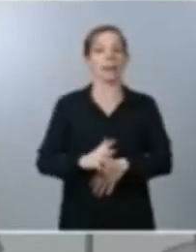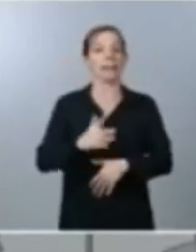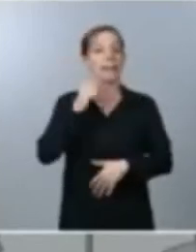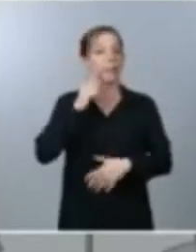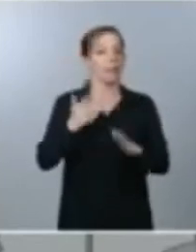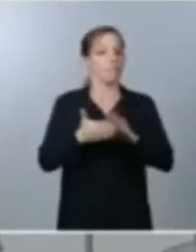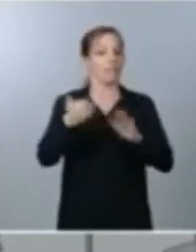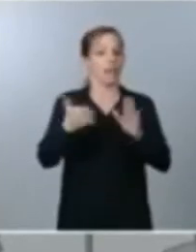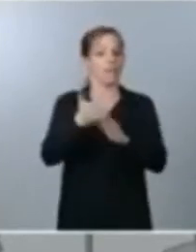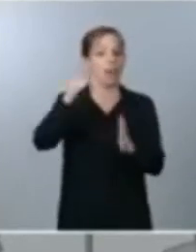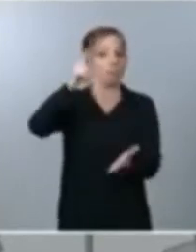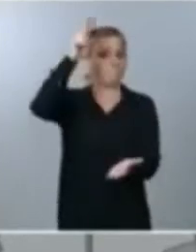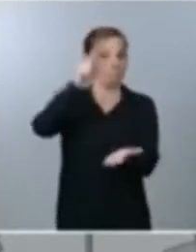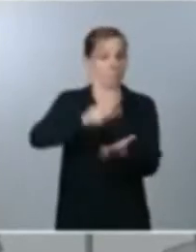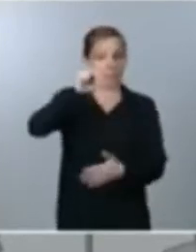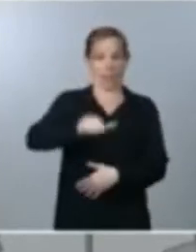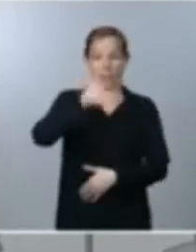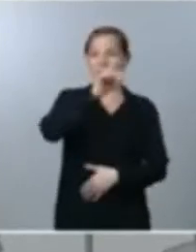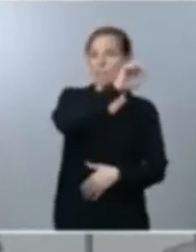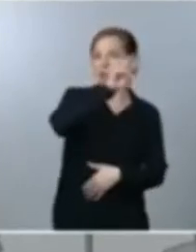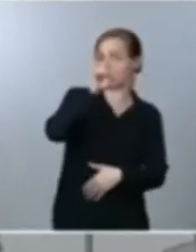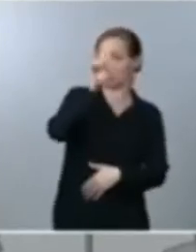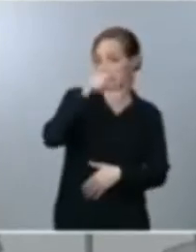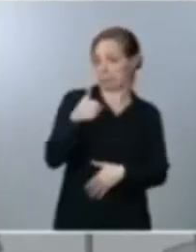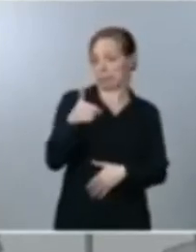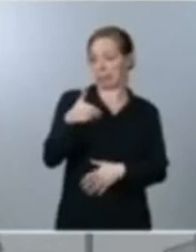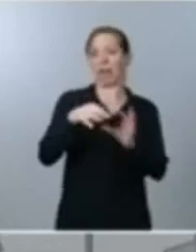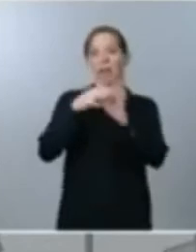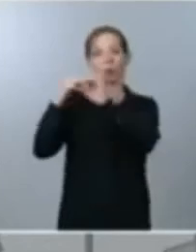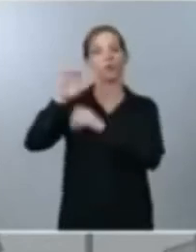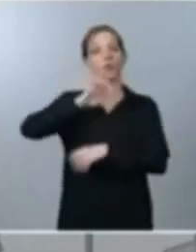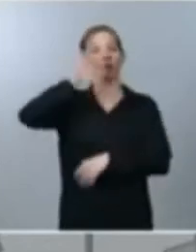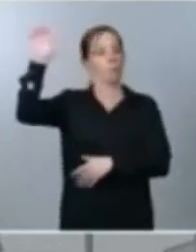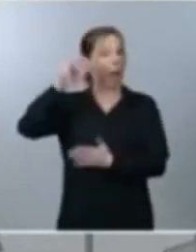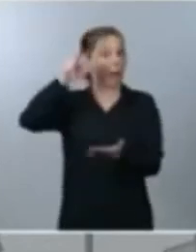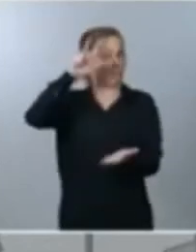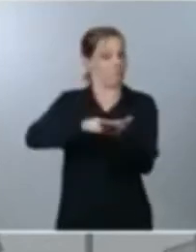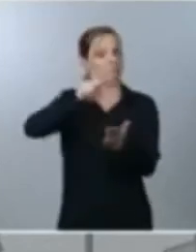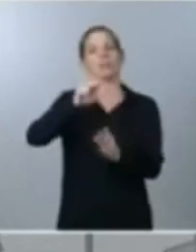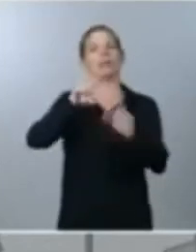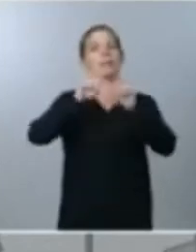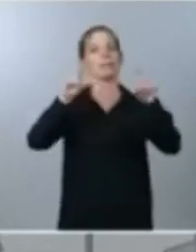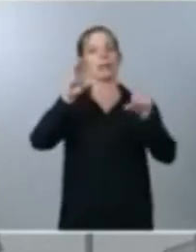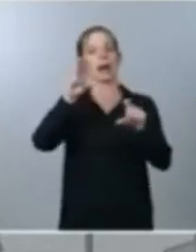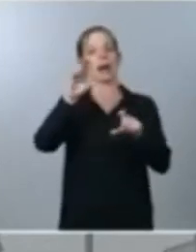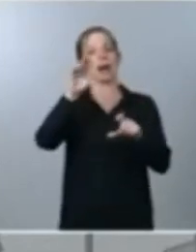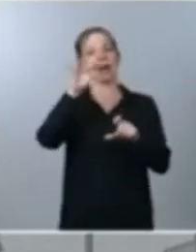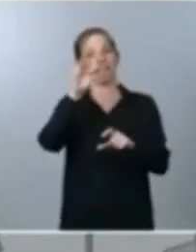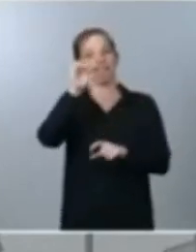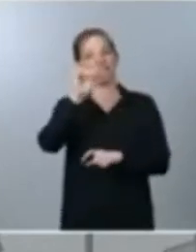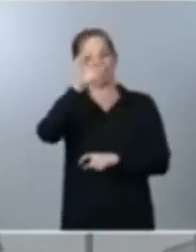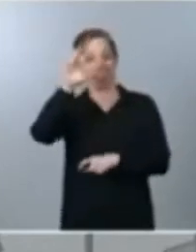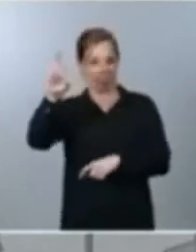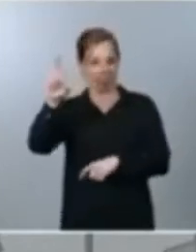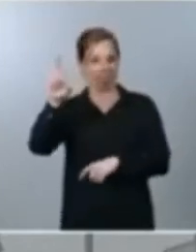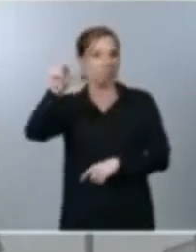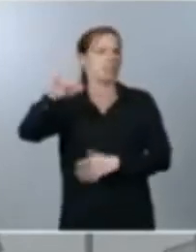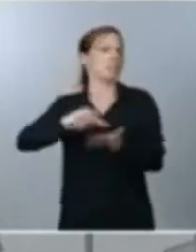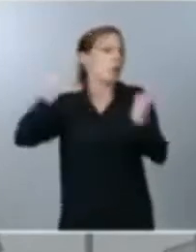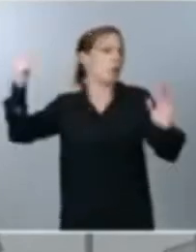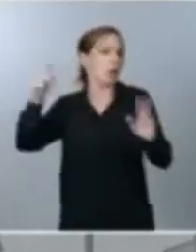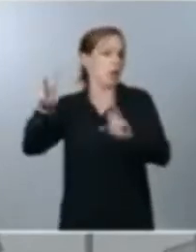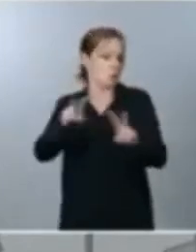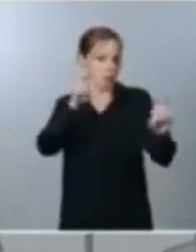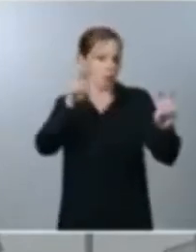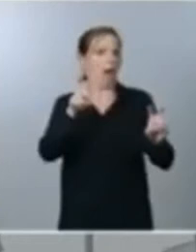Estados Unidos como en breve en la Unión Europea es la de Pfizer es una tecnología nueva y como les he dicho antes es un